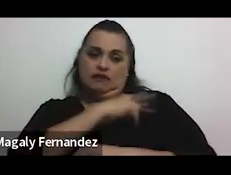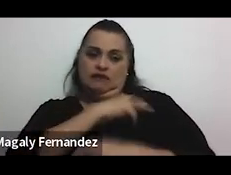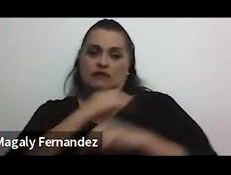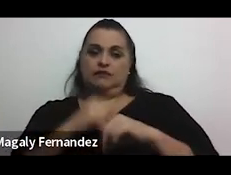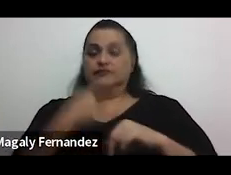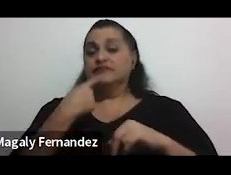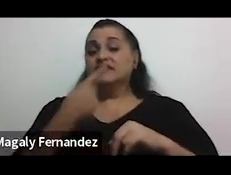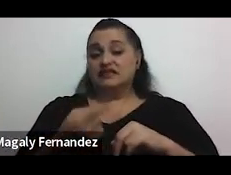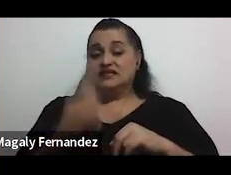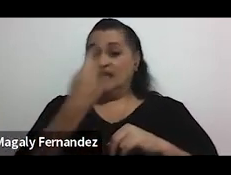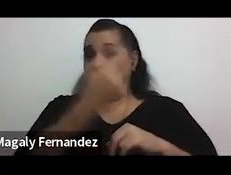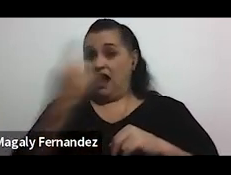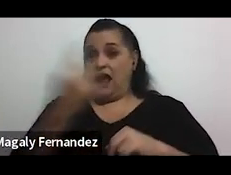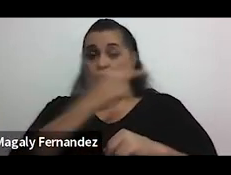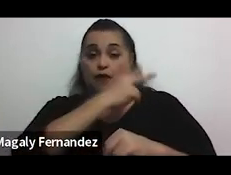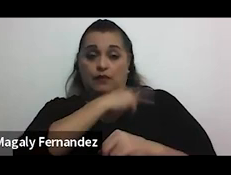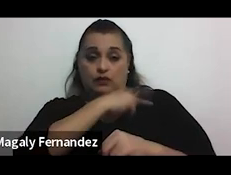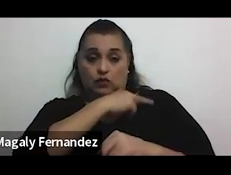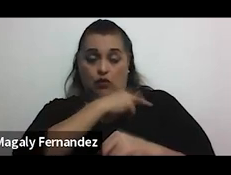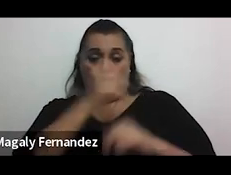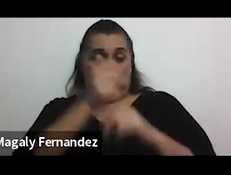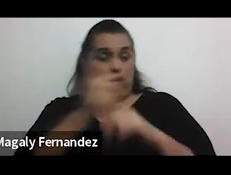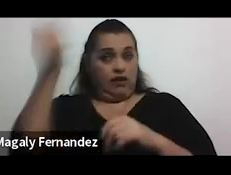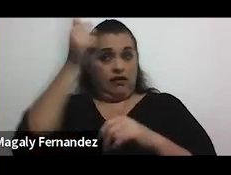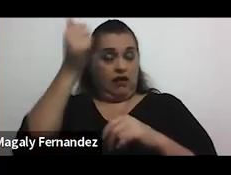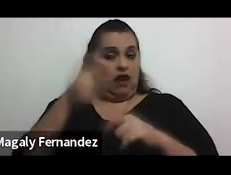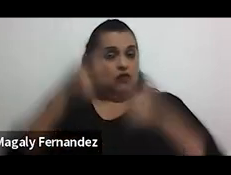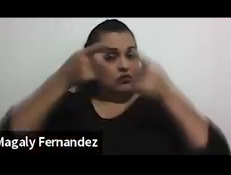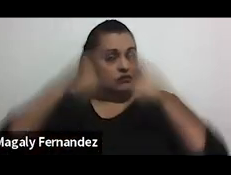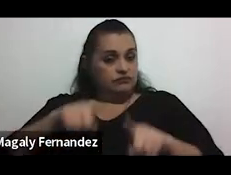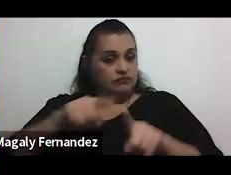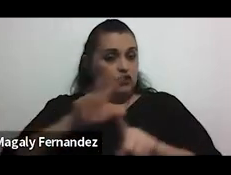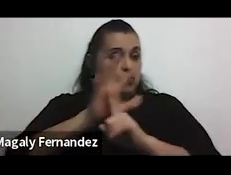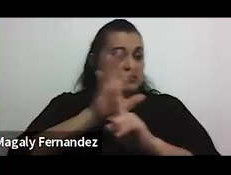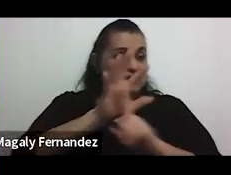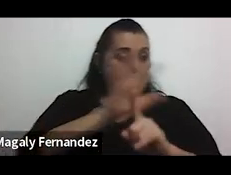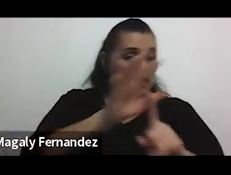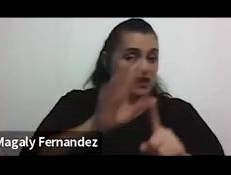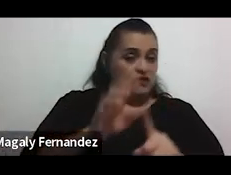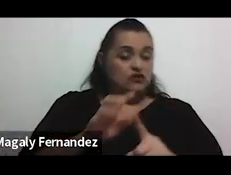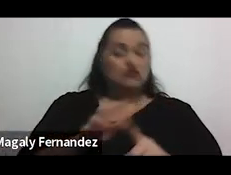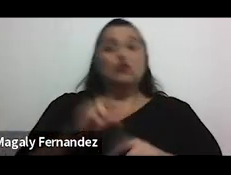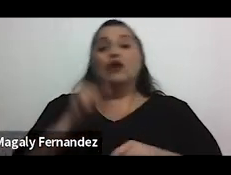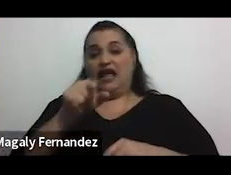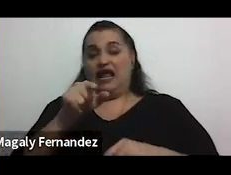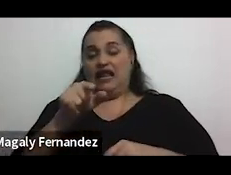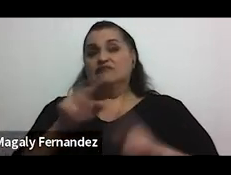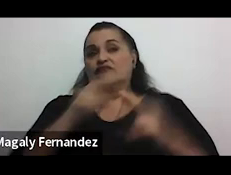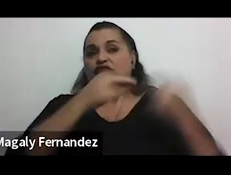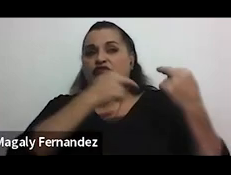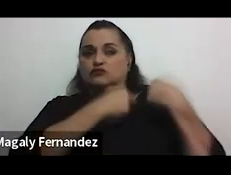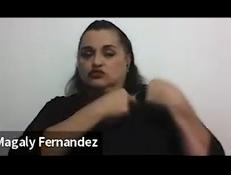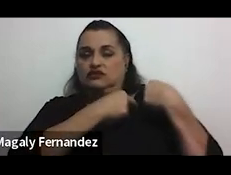dice es que cada patrón o jerarca que incurra en hostigamiento sexual será responsable